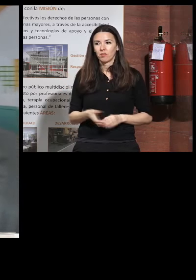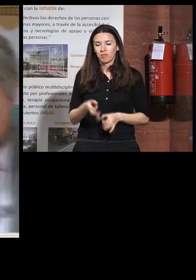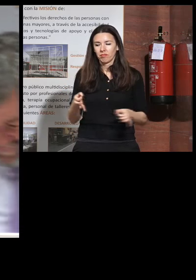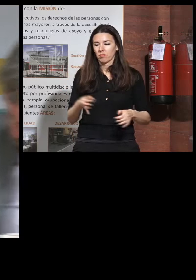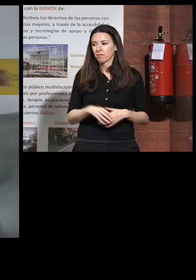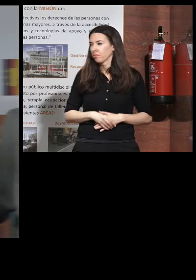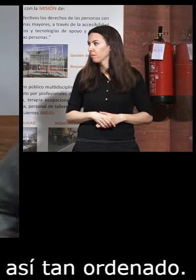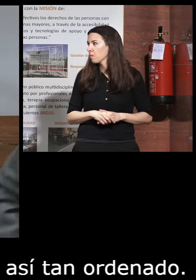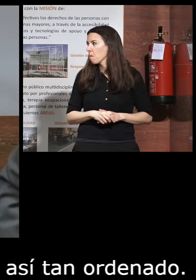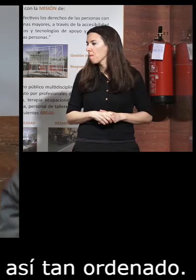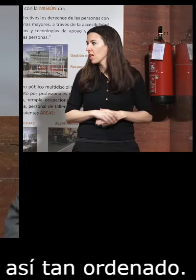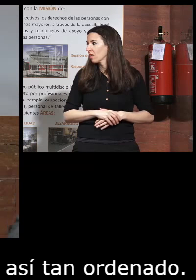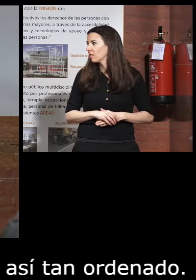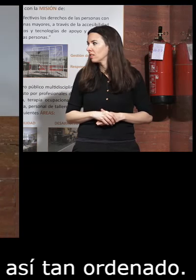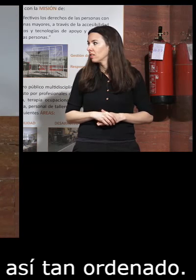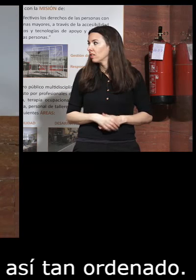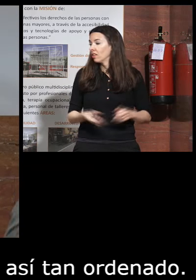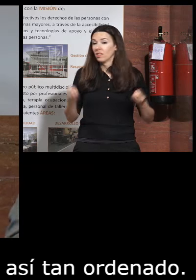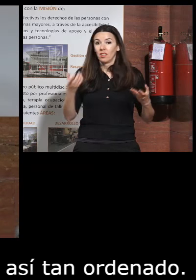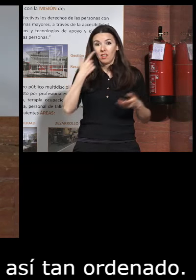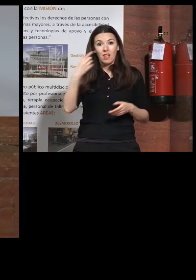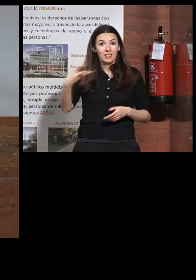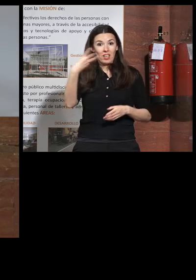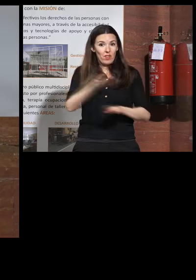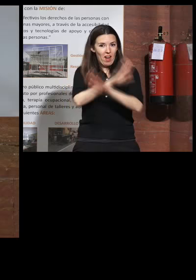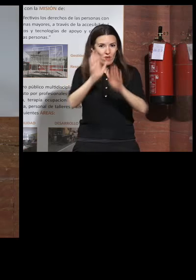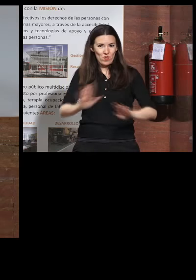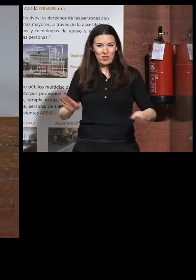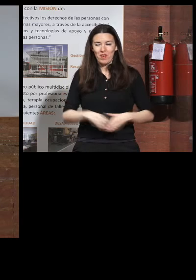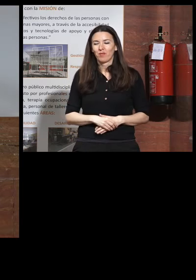perfecto bueno pues a ver la tercera y última ronda